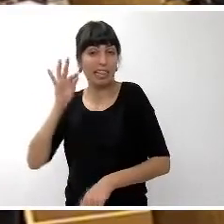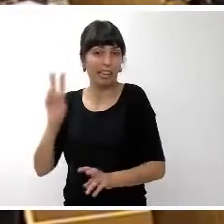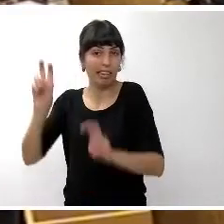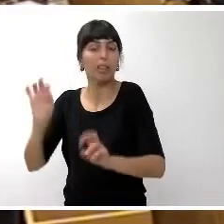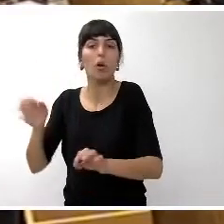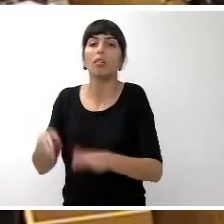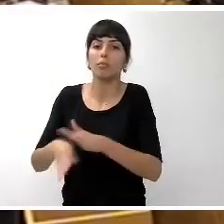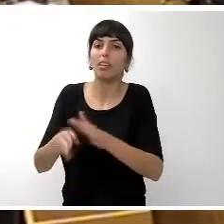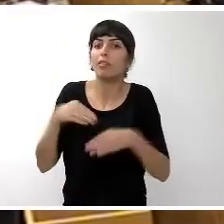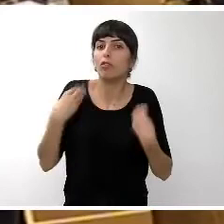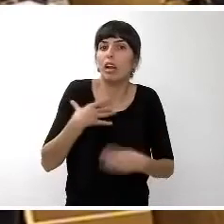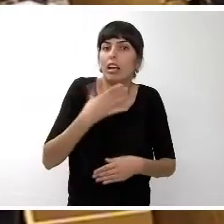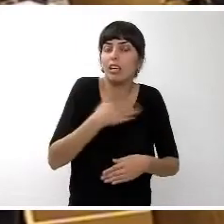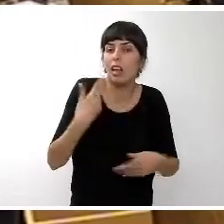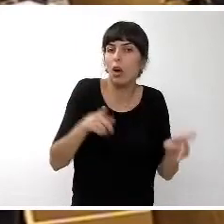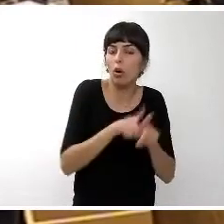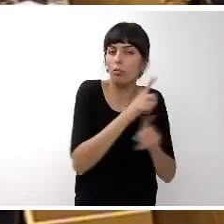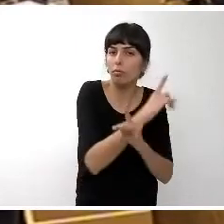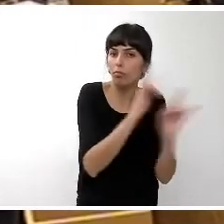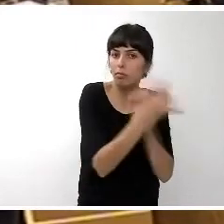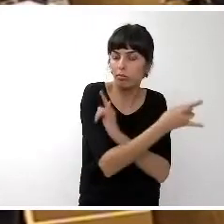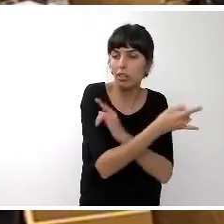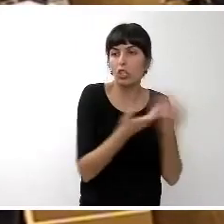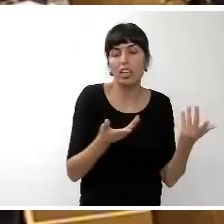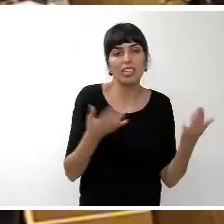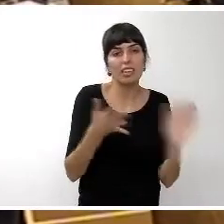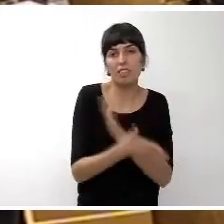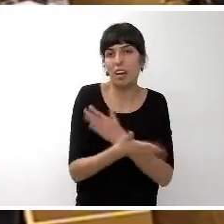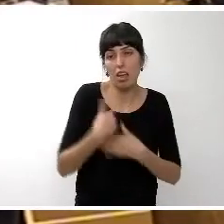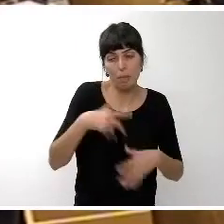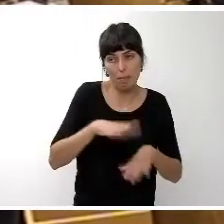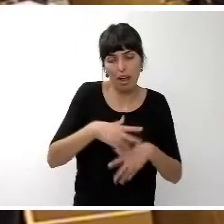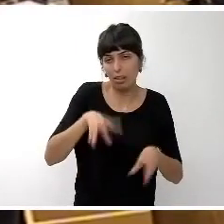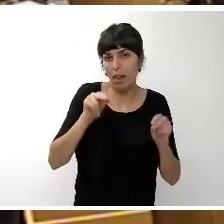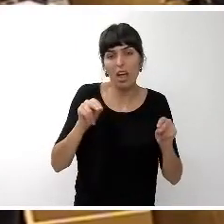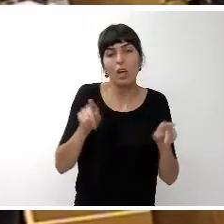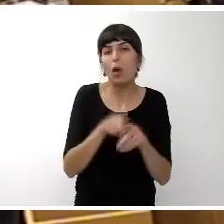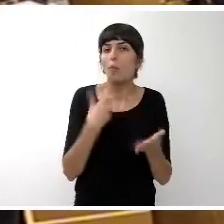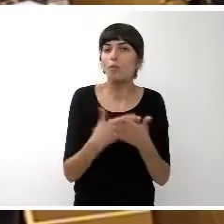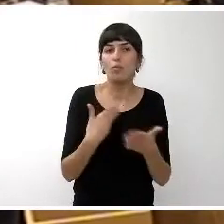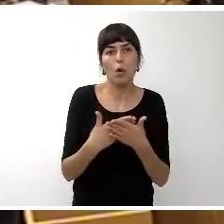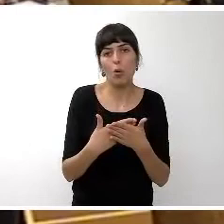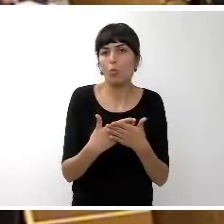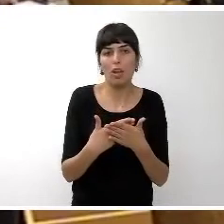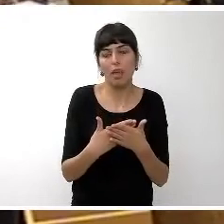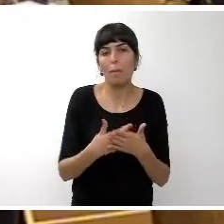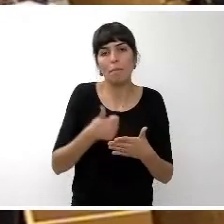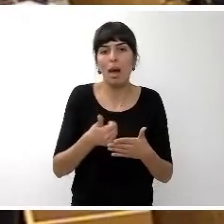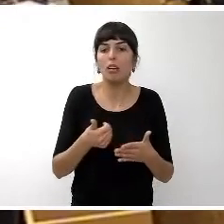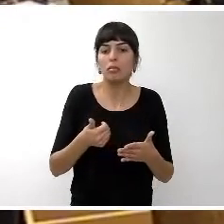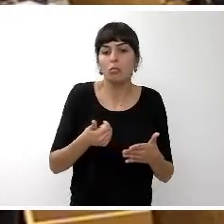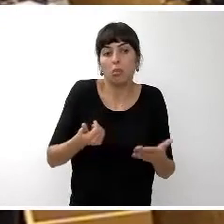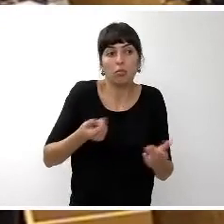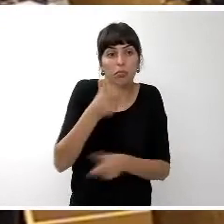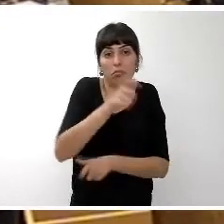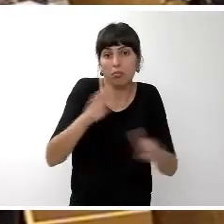concluyo hay que incentivar mucho más propuestas singularmente intensivas en mano de obra frente a la maquinaria pesada y frente a la